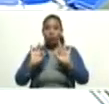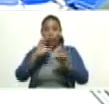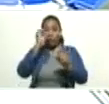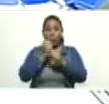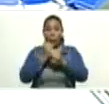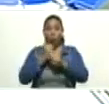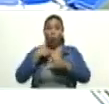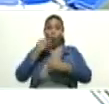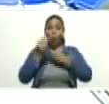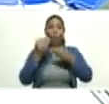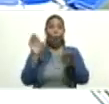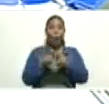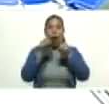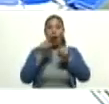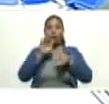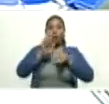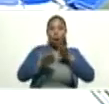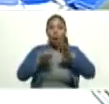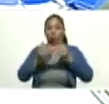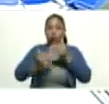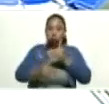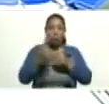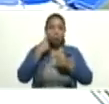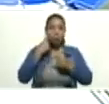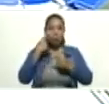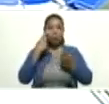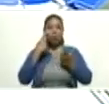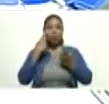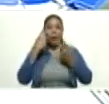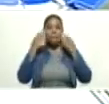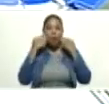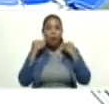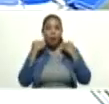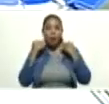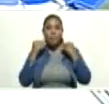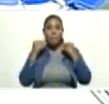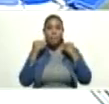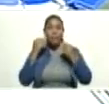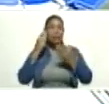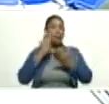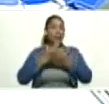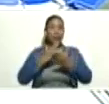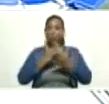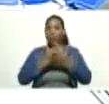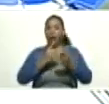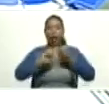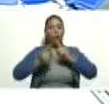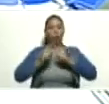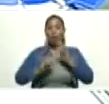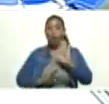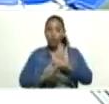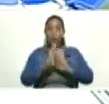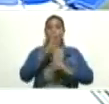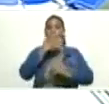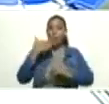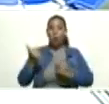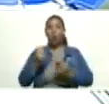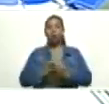dos pasos, tres pasos adelante, siempre, pero siempre, las cosas salen mejor.